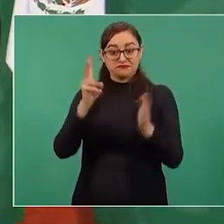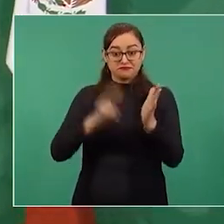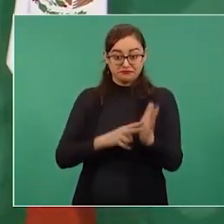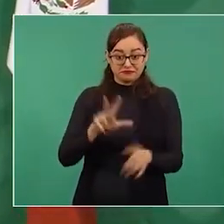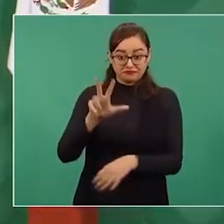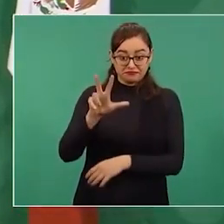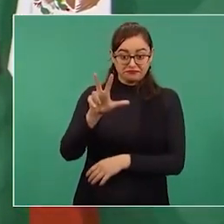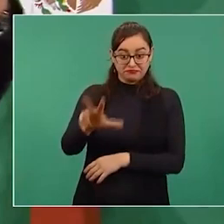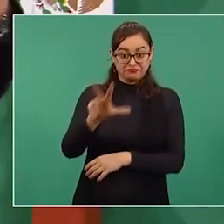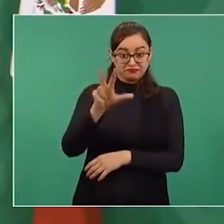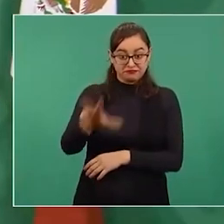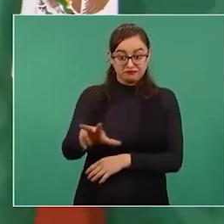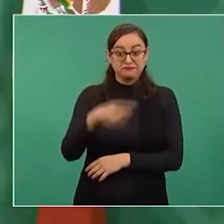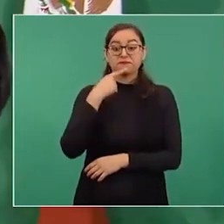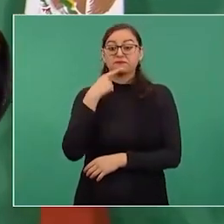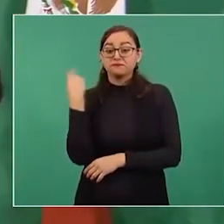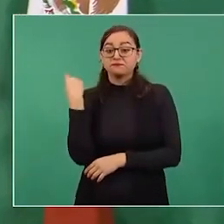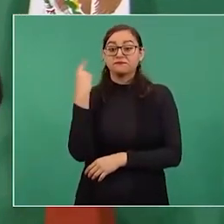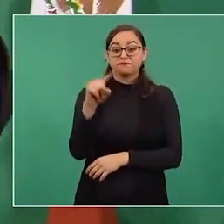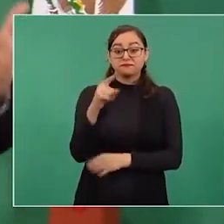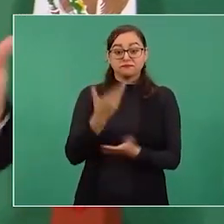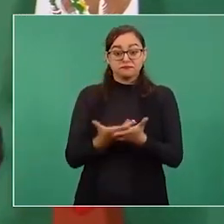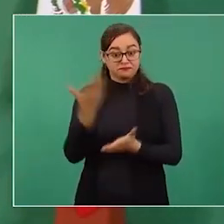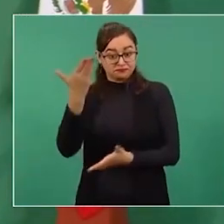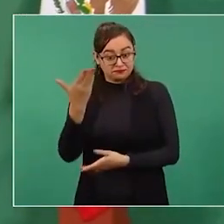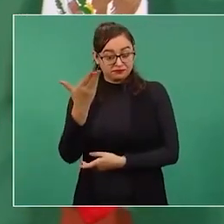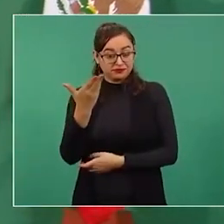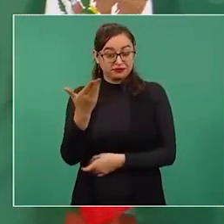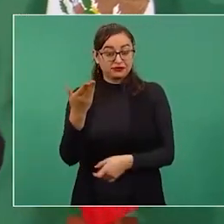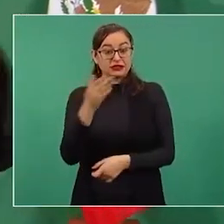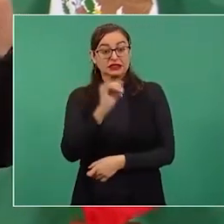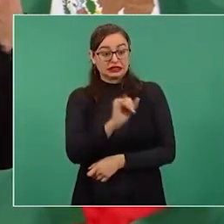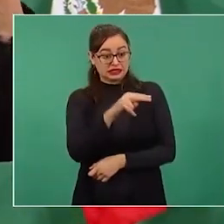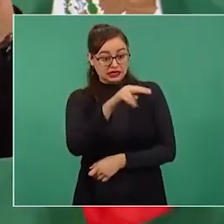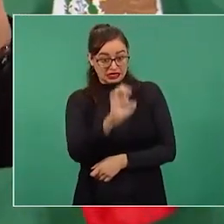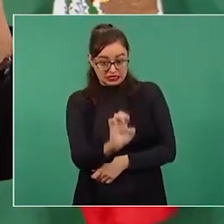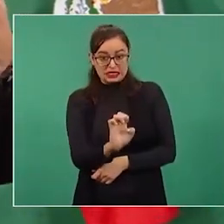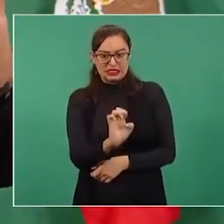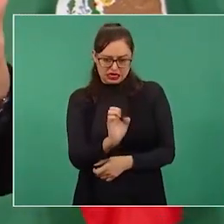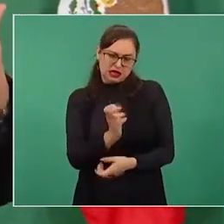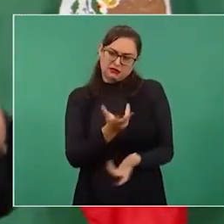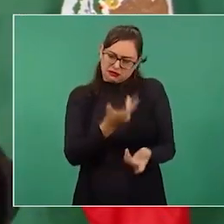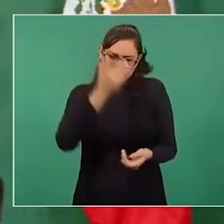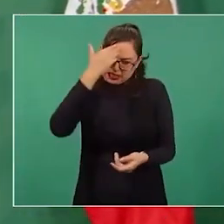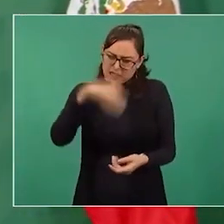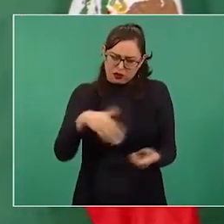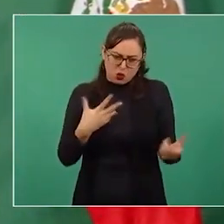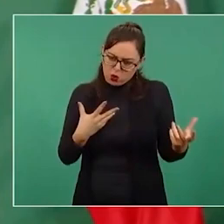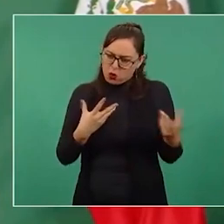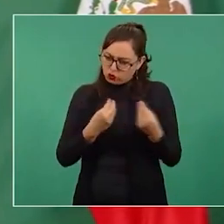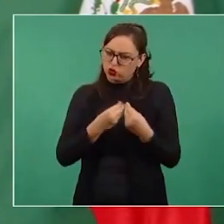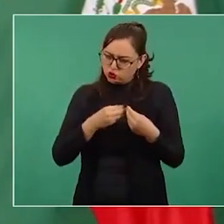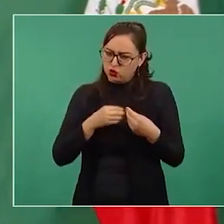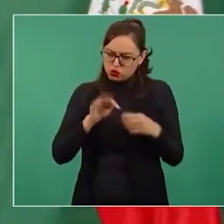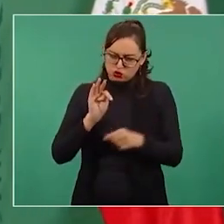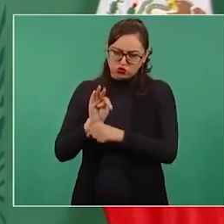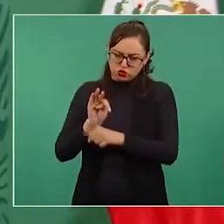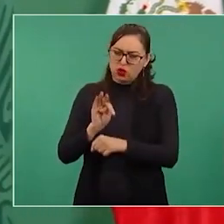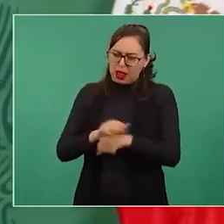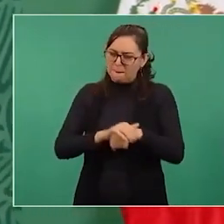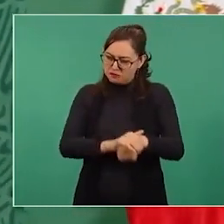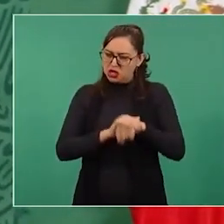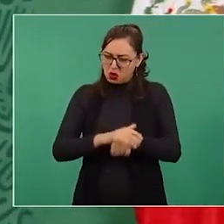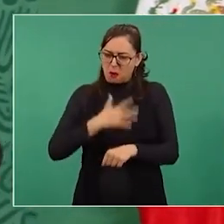El INE, que son muy cercanos a nosotros, muy